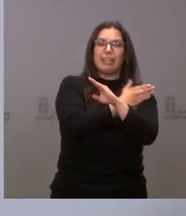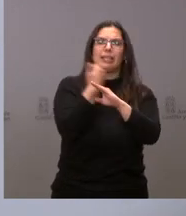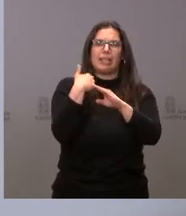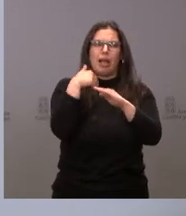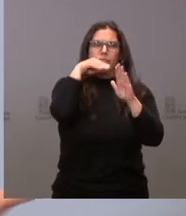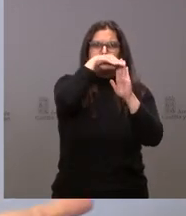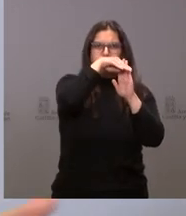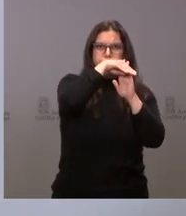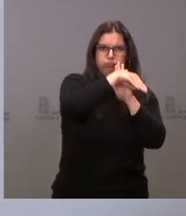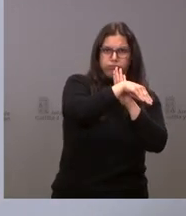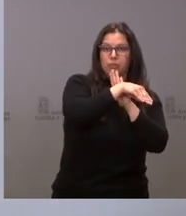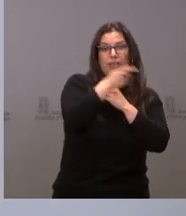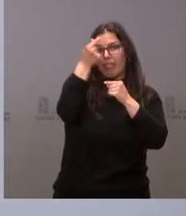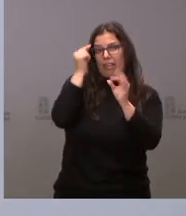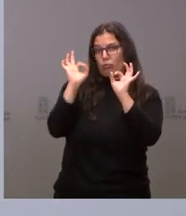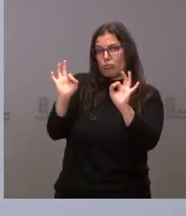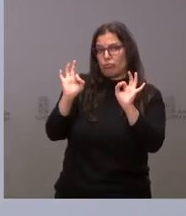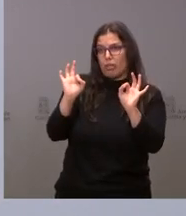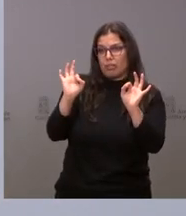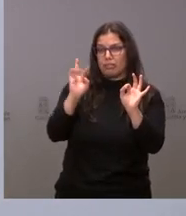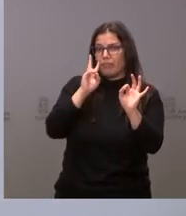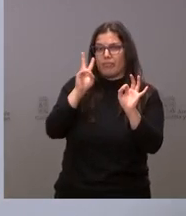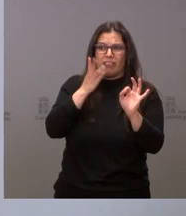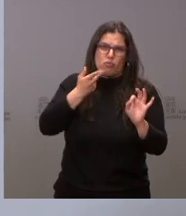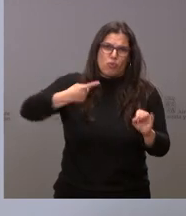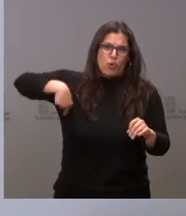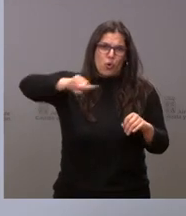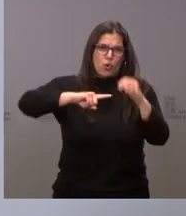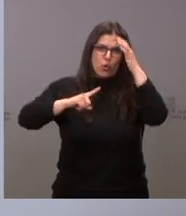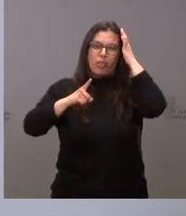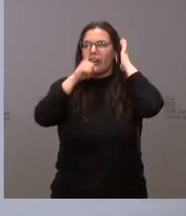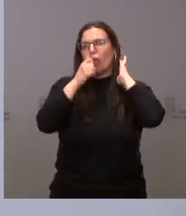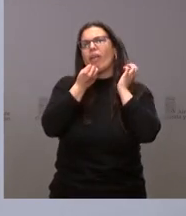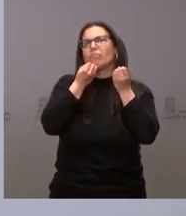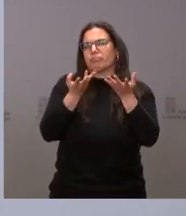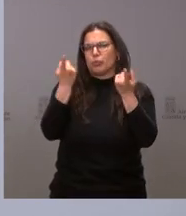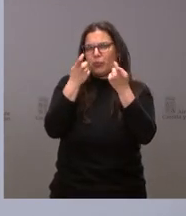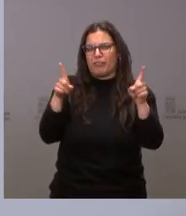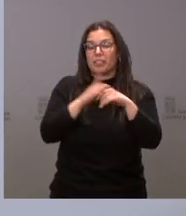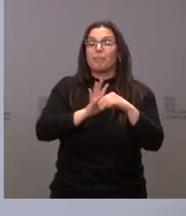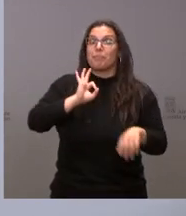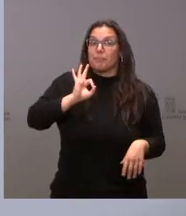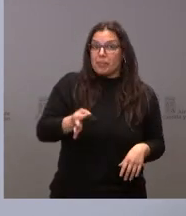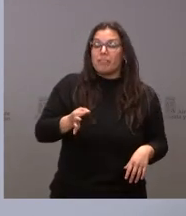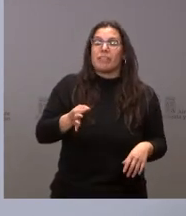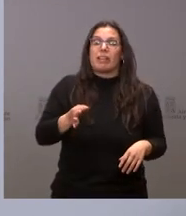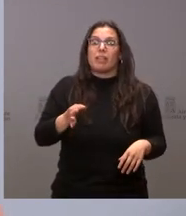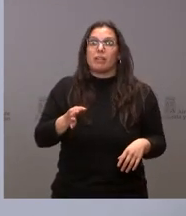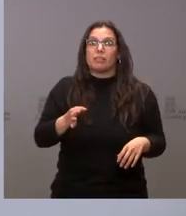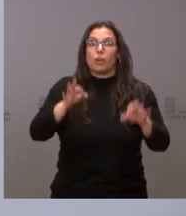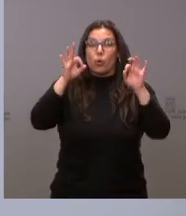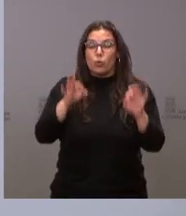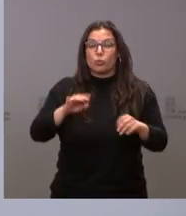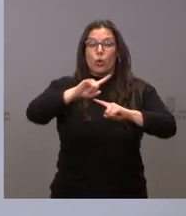datos ahí están, los conocen ustedes, no los voy a recordar. Es verdad ya que en